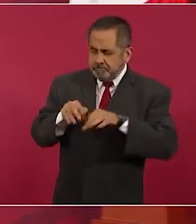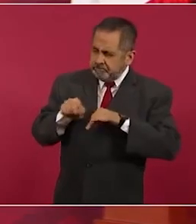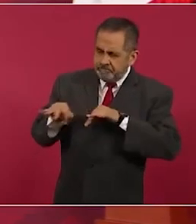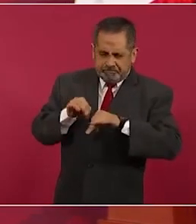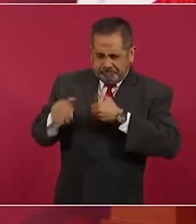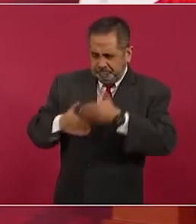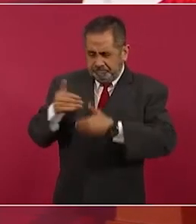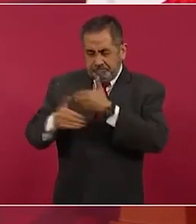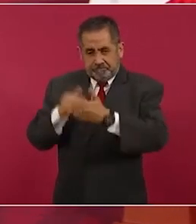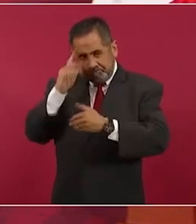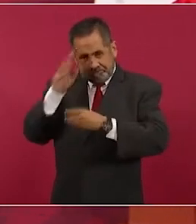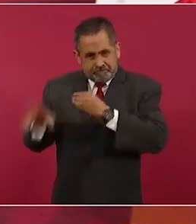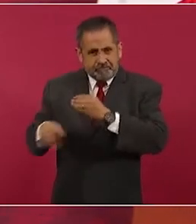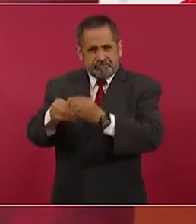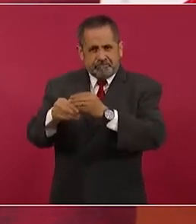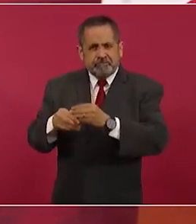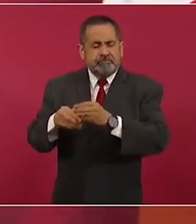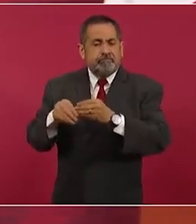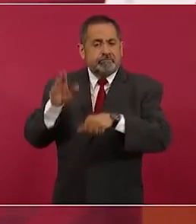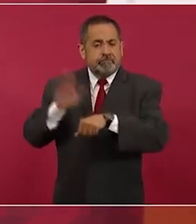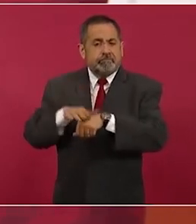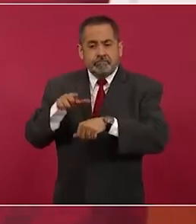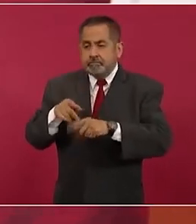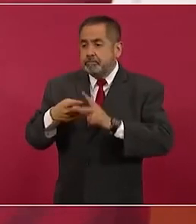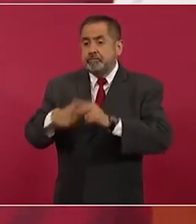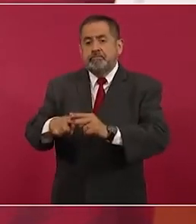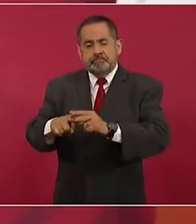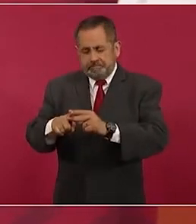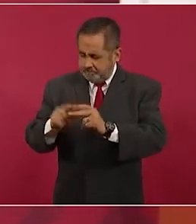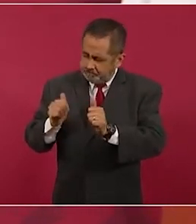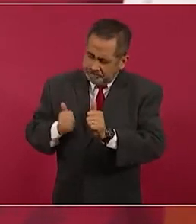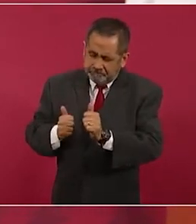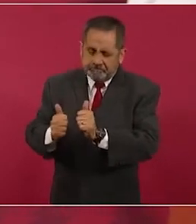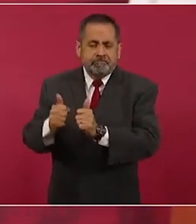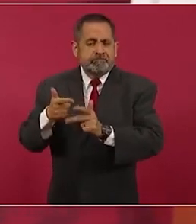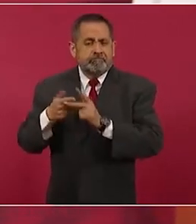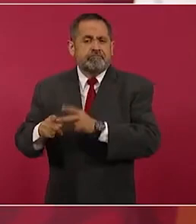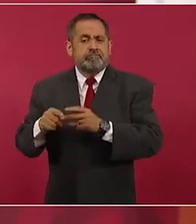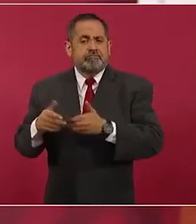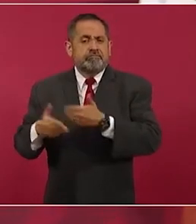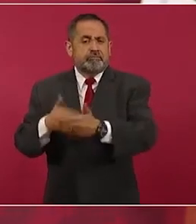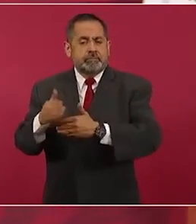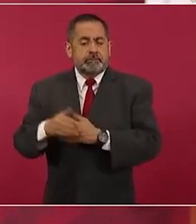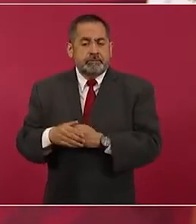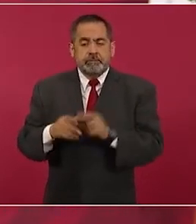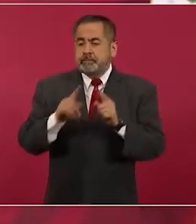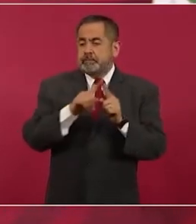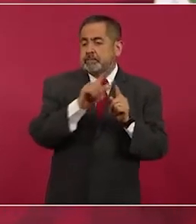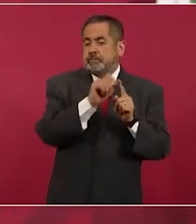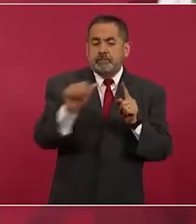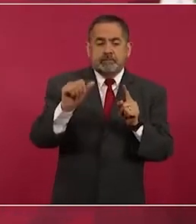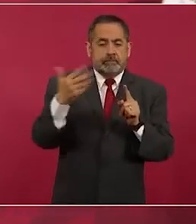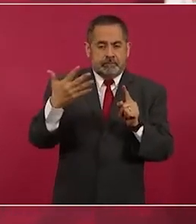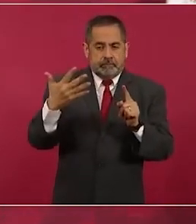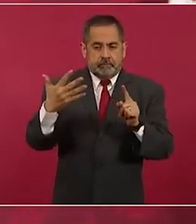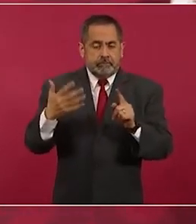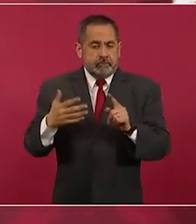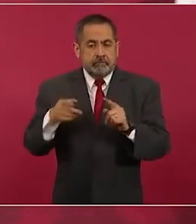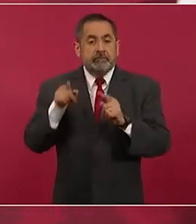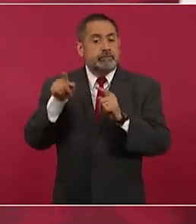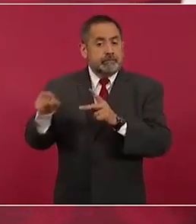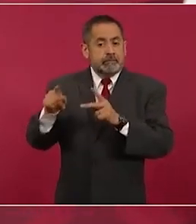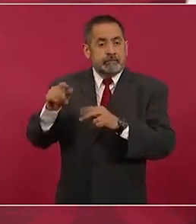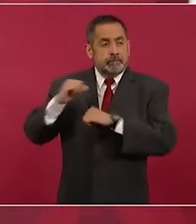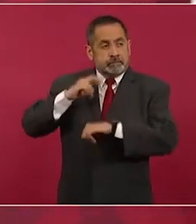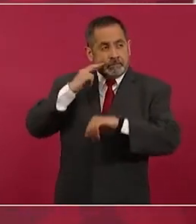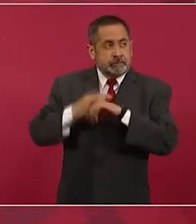a los que ya empezaron del uno al cinco y a ellos les toca